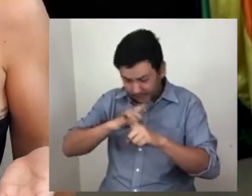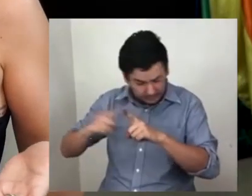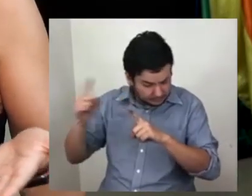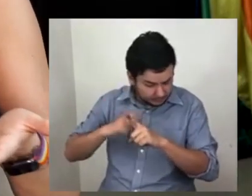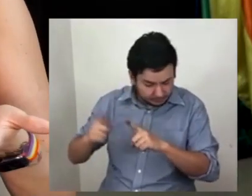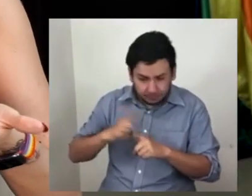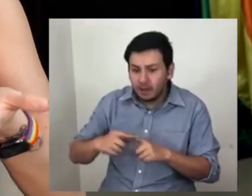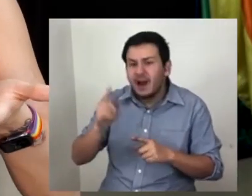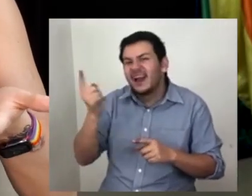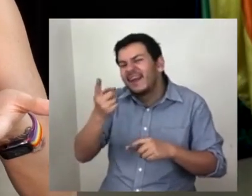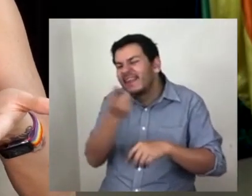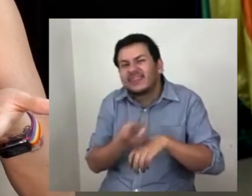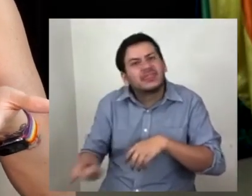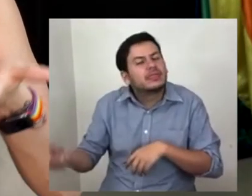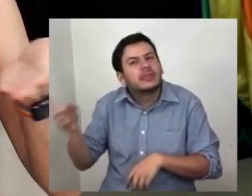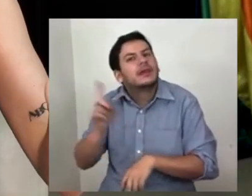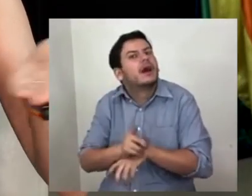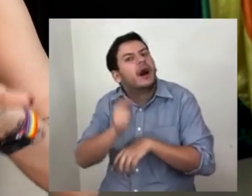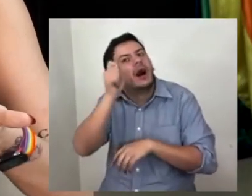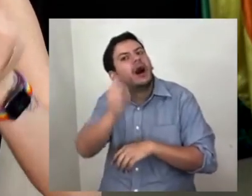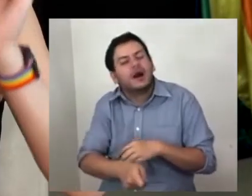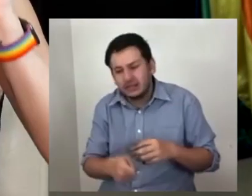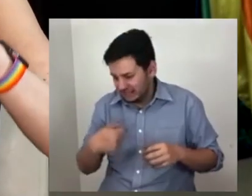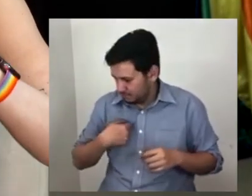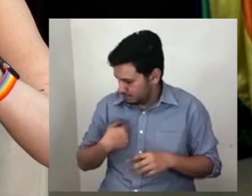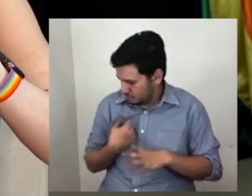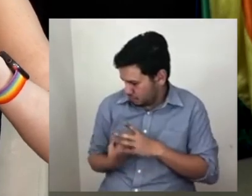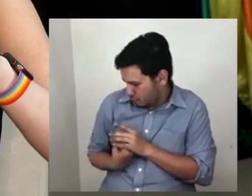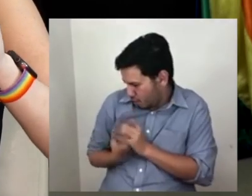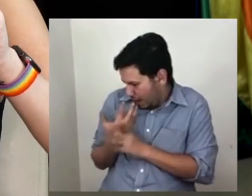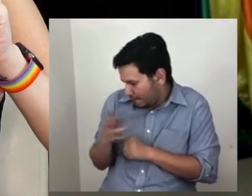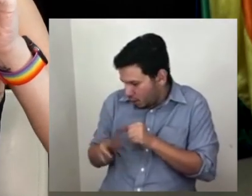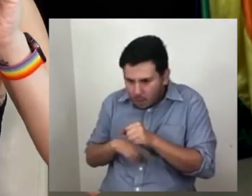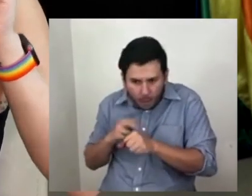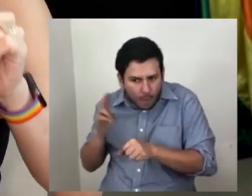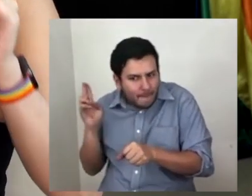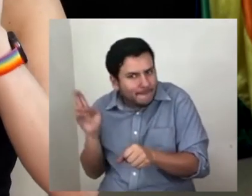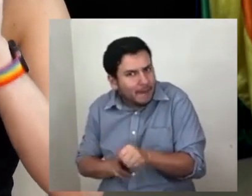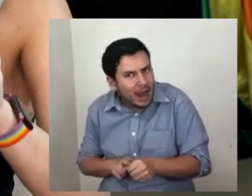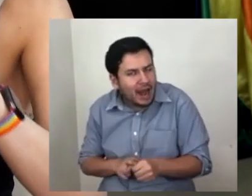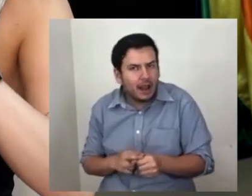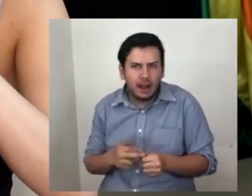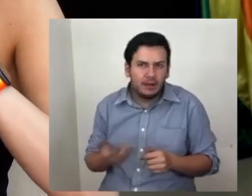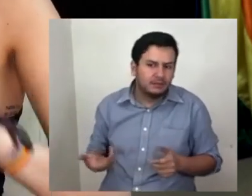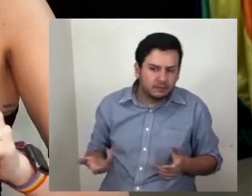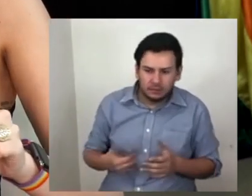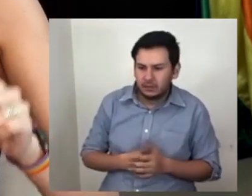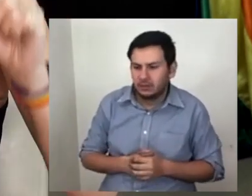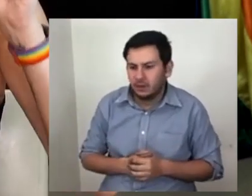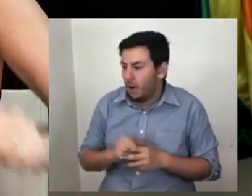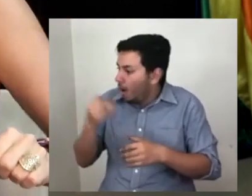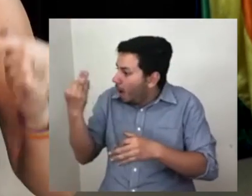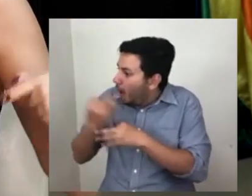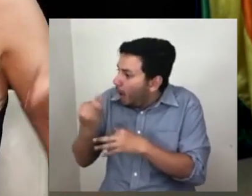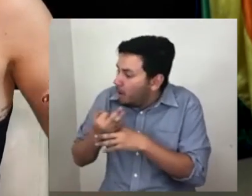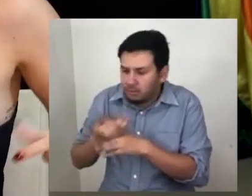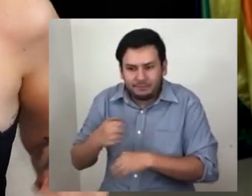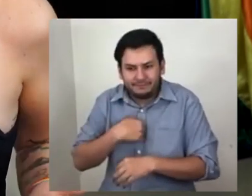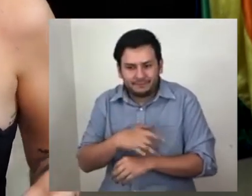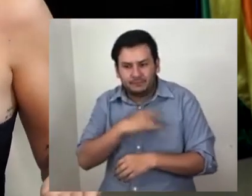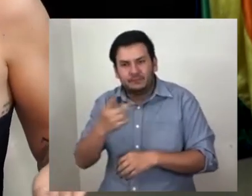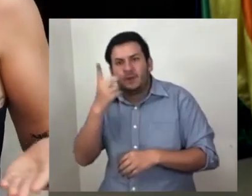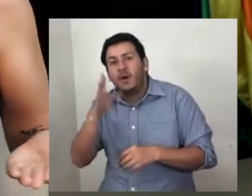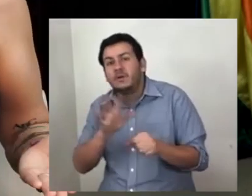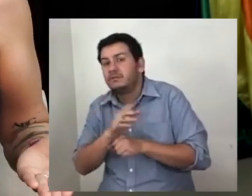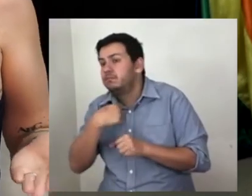un día mi lista de cosas por hacer, me di cuenta que no sabía qué día era y eso es bueno. Este es mi nuevo normal anormal en el que vivo. Hoy no